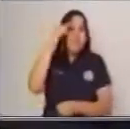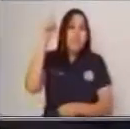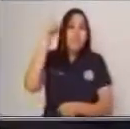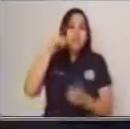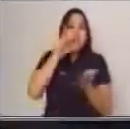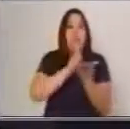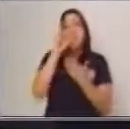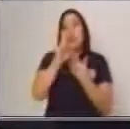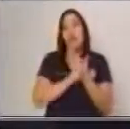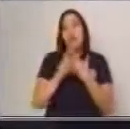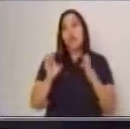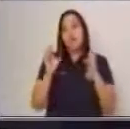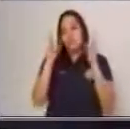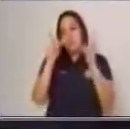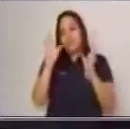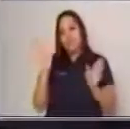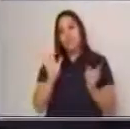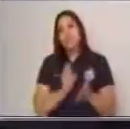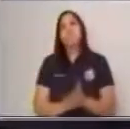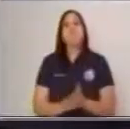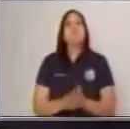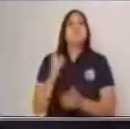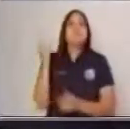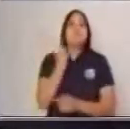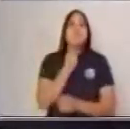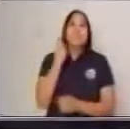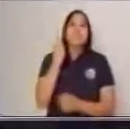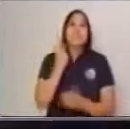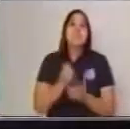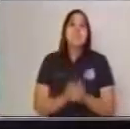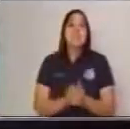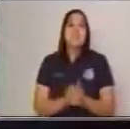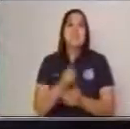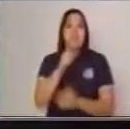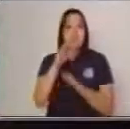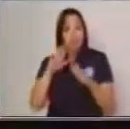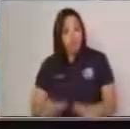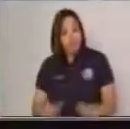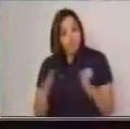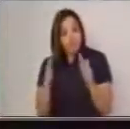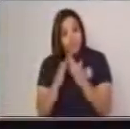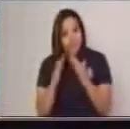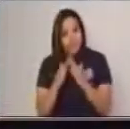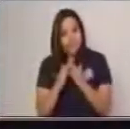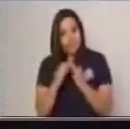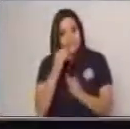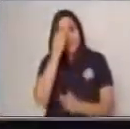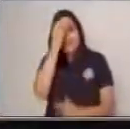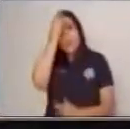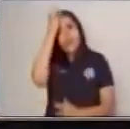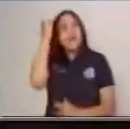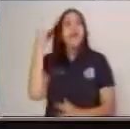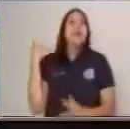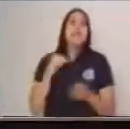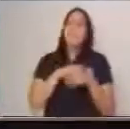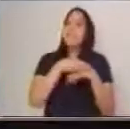escolar. Es muy importante que se quede usted en casa, que se lave las manos constantemente